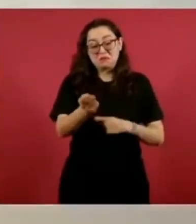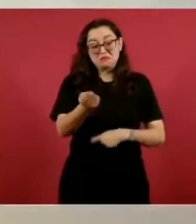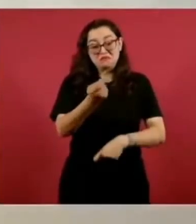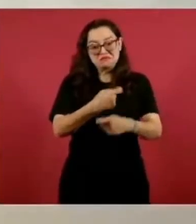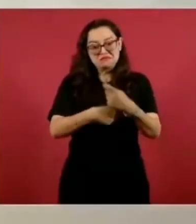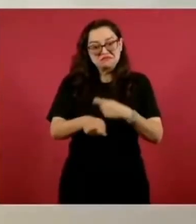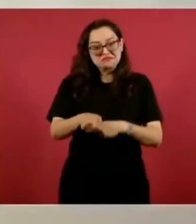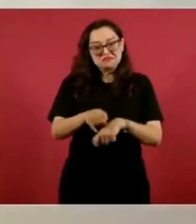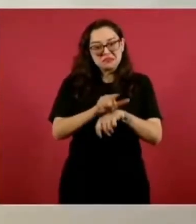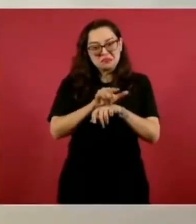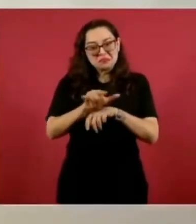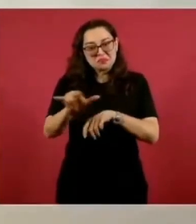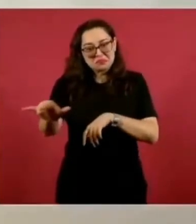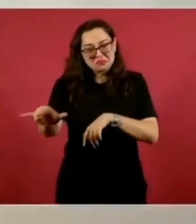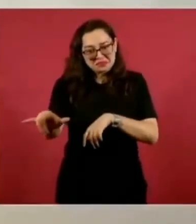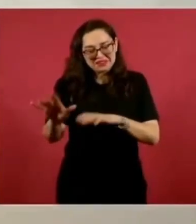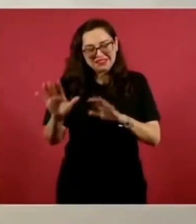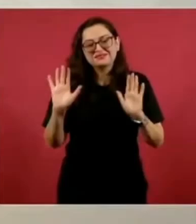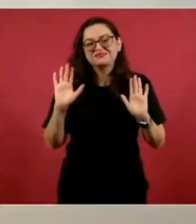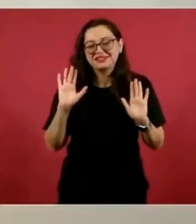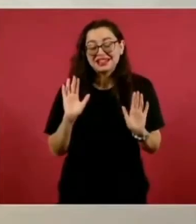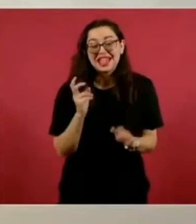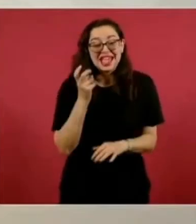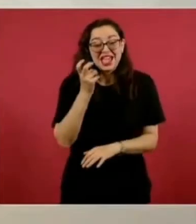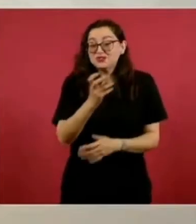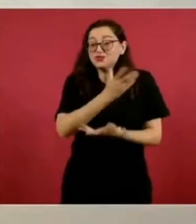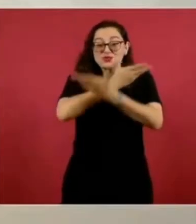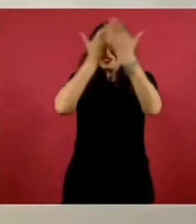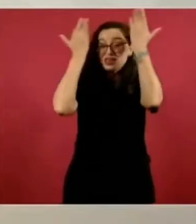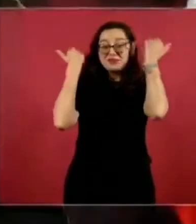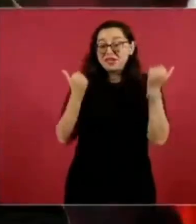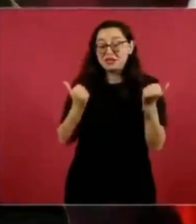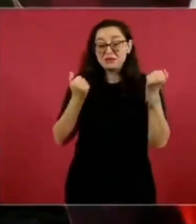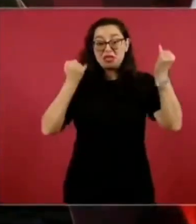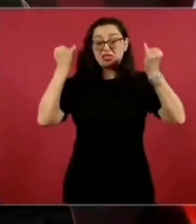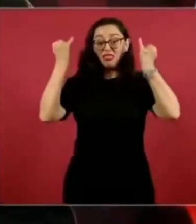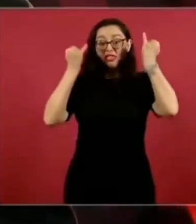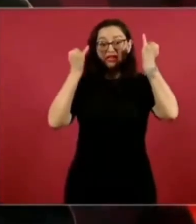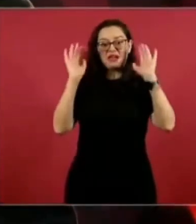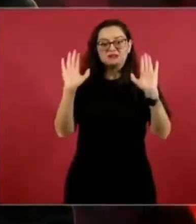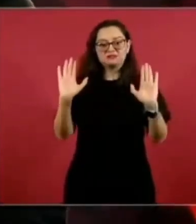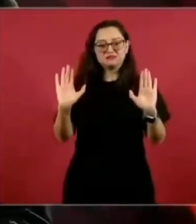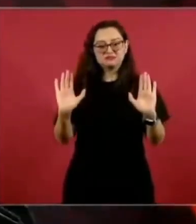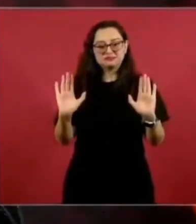Sí, de la